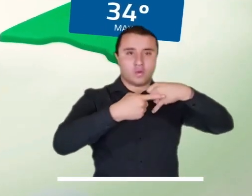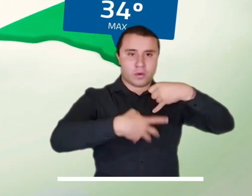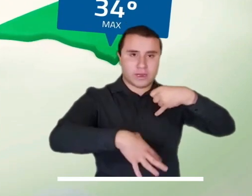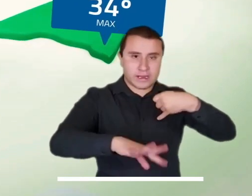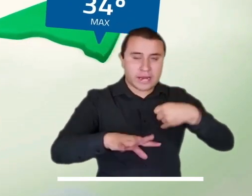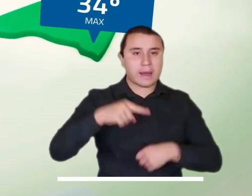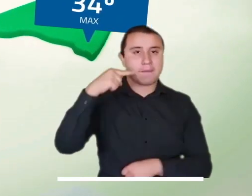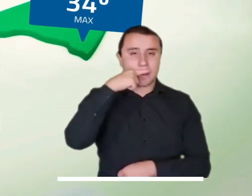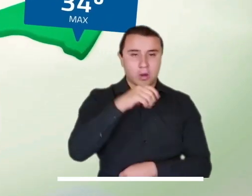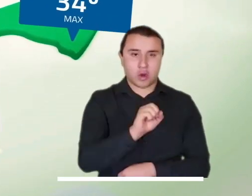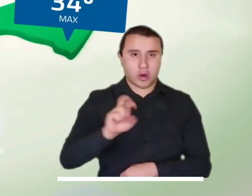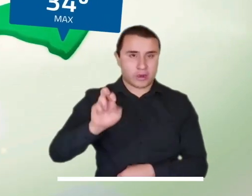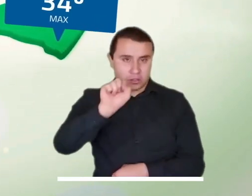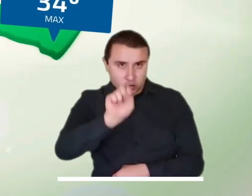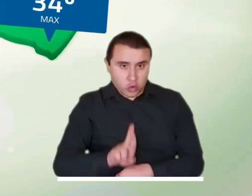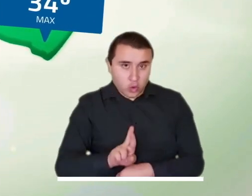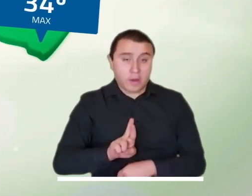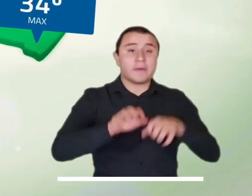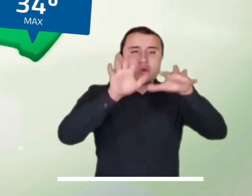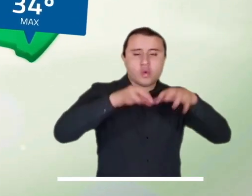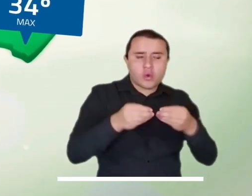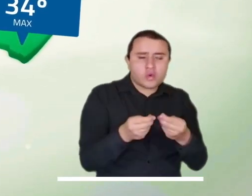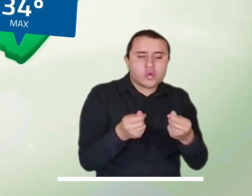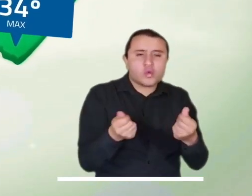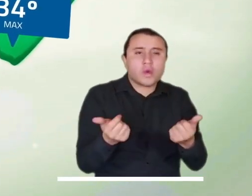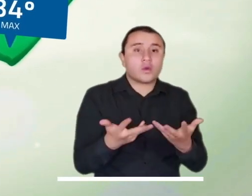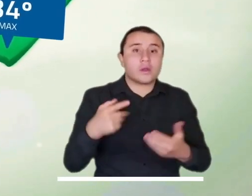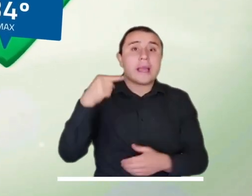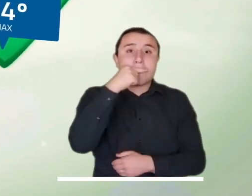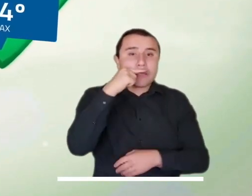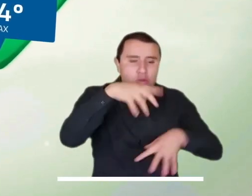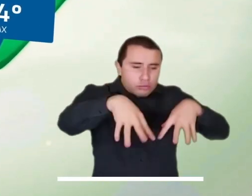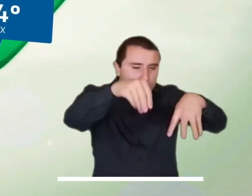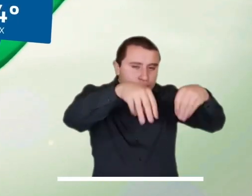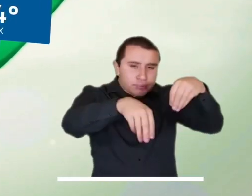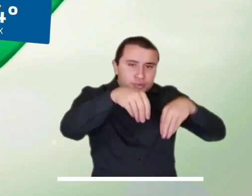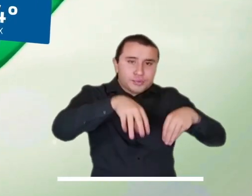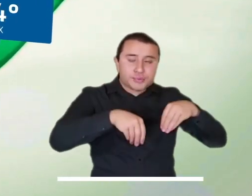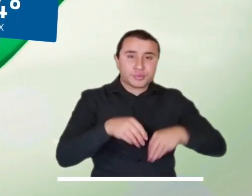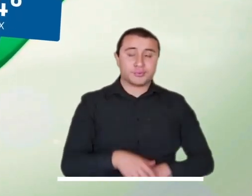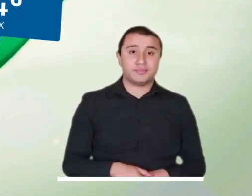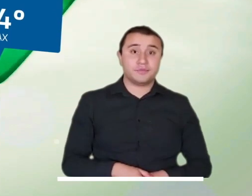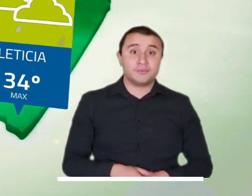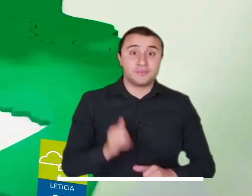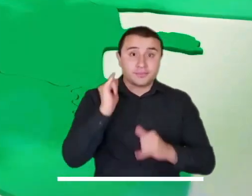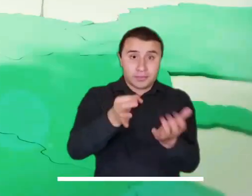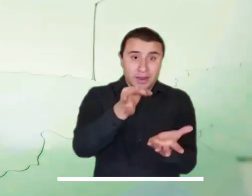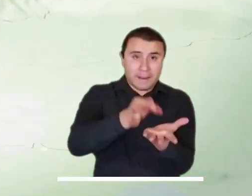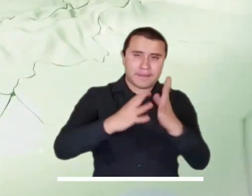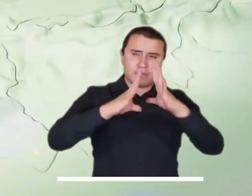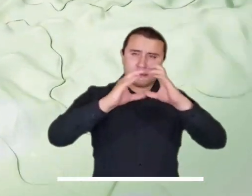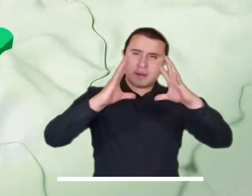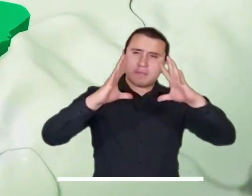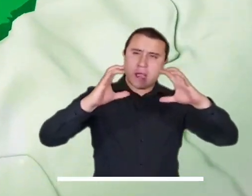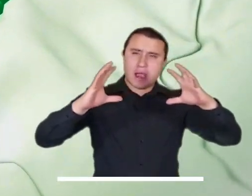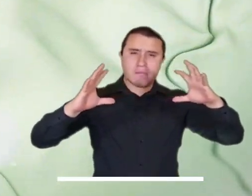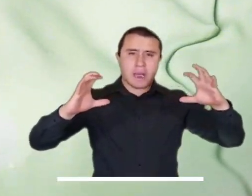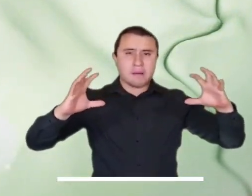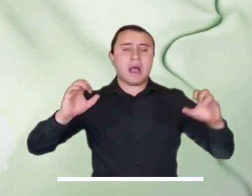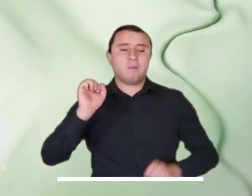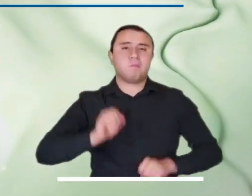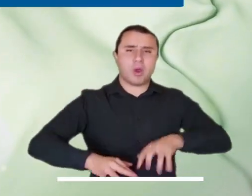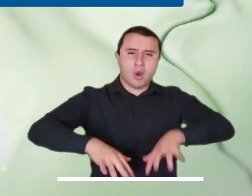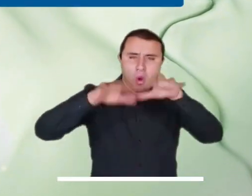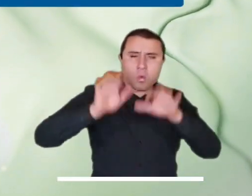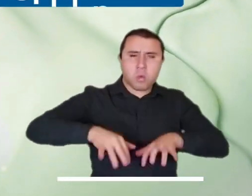calculan en Baupés, Guaymía y el oriente y sur de Amazonas. Por otro lado, lluvias menos intensas son posibles en el pie de Monte Amazónico. Por